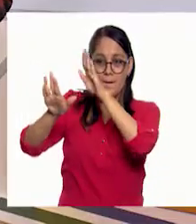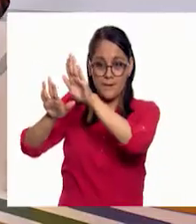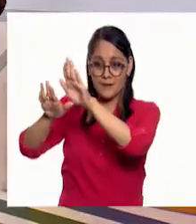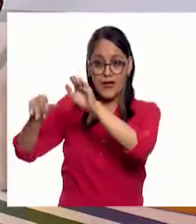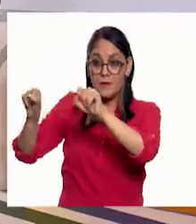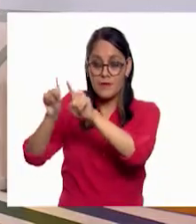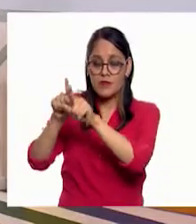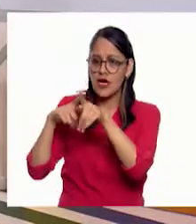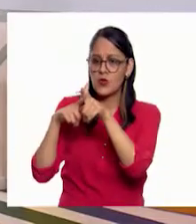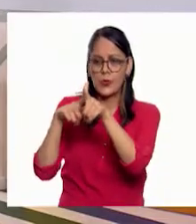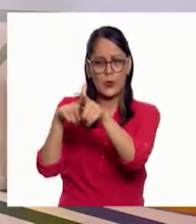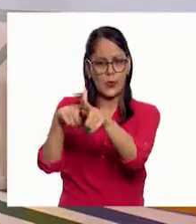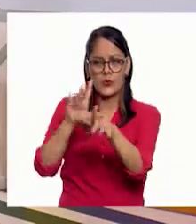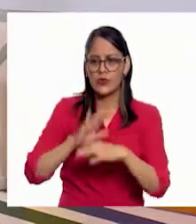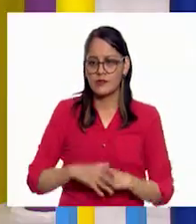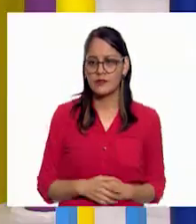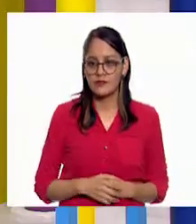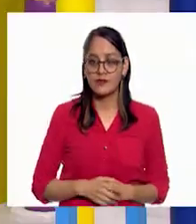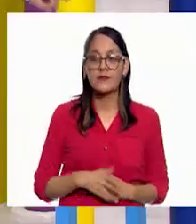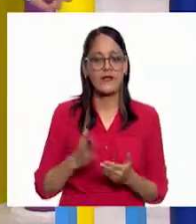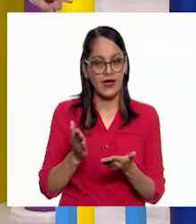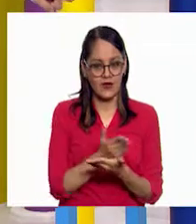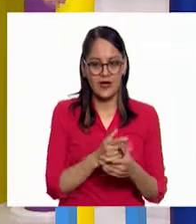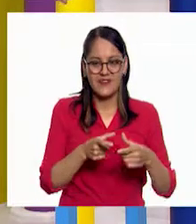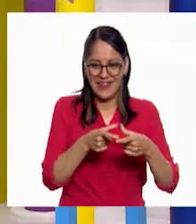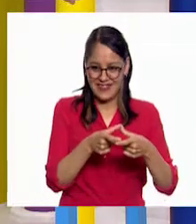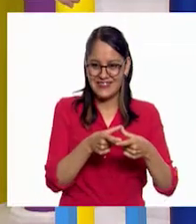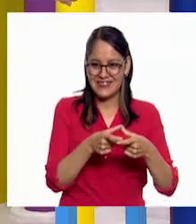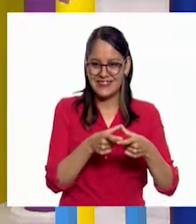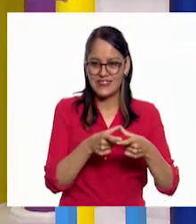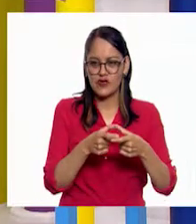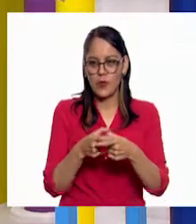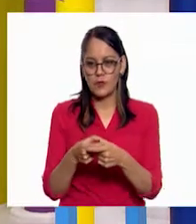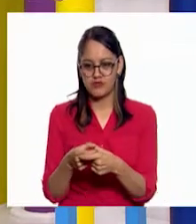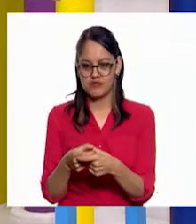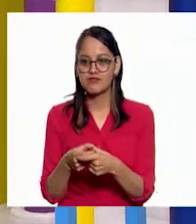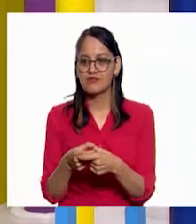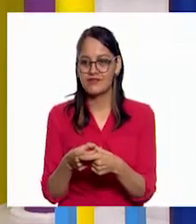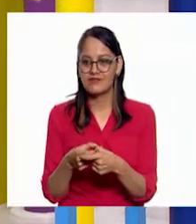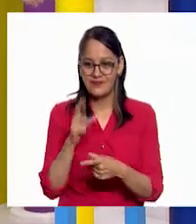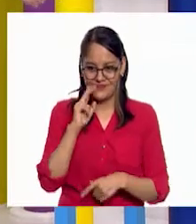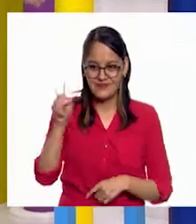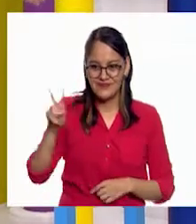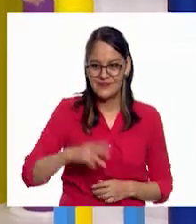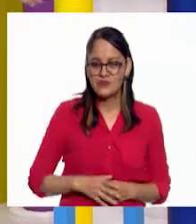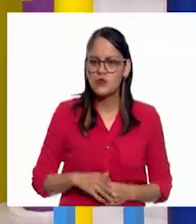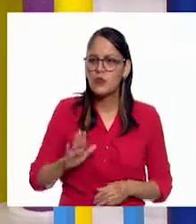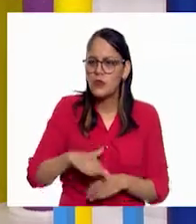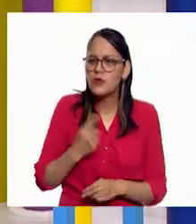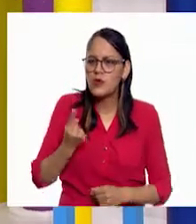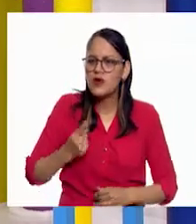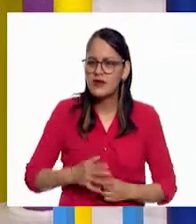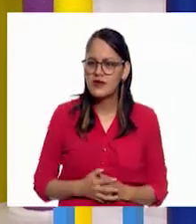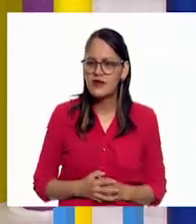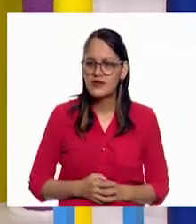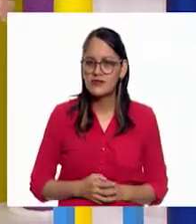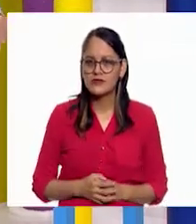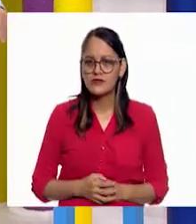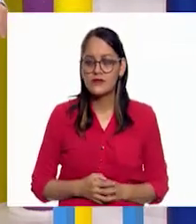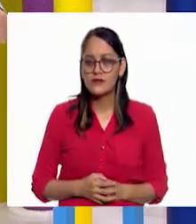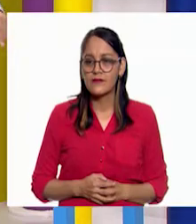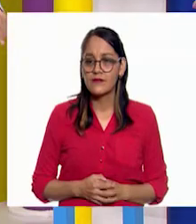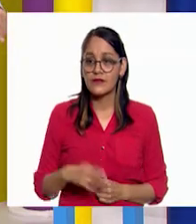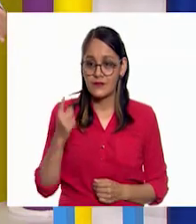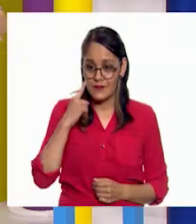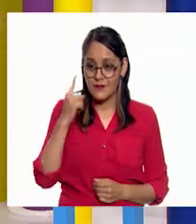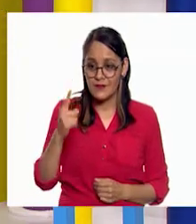fíjate, tenemos ahora dos cráteres, uno más pequeño y uno más grandote. ¿A qué se debió? El tamaño con el